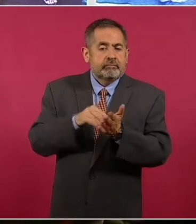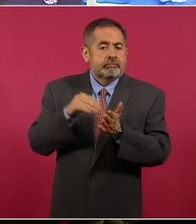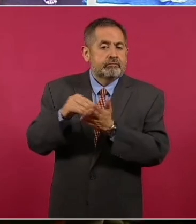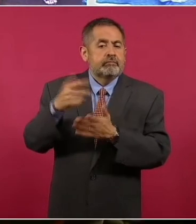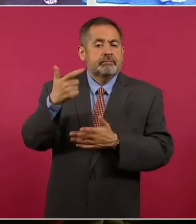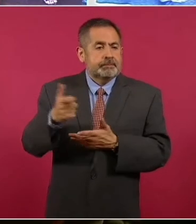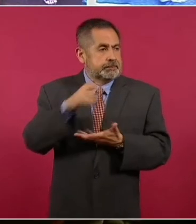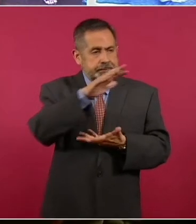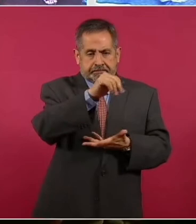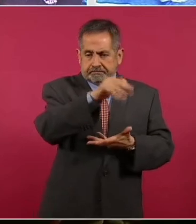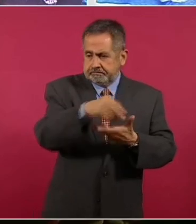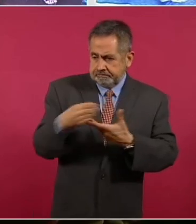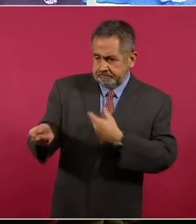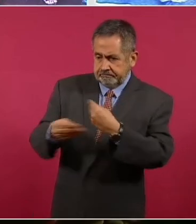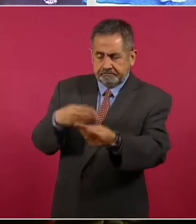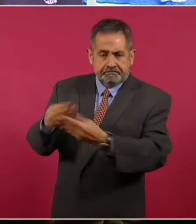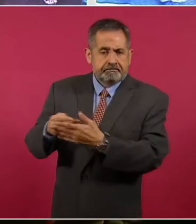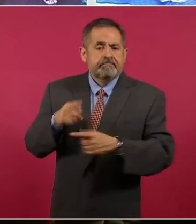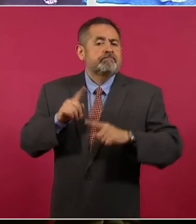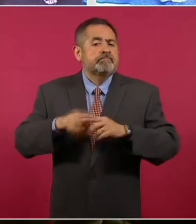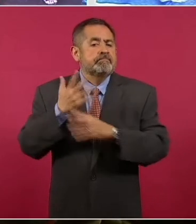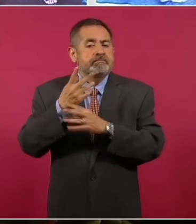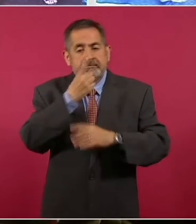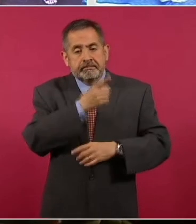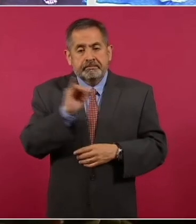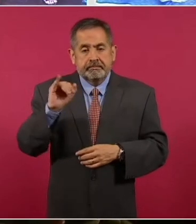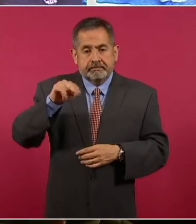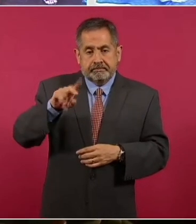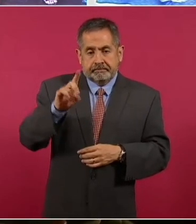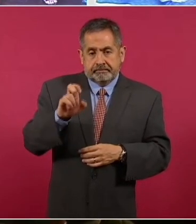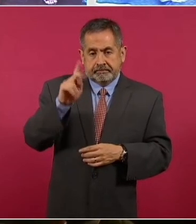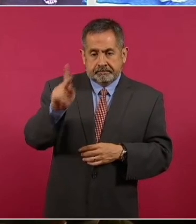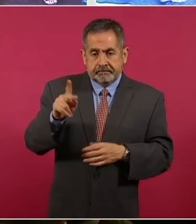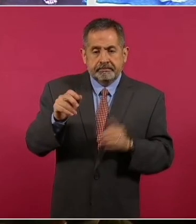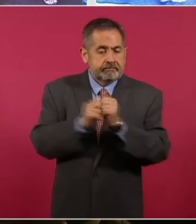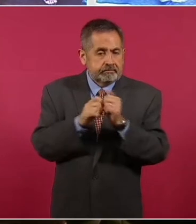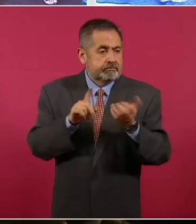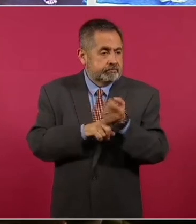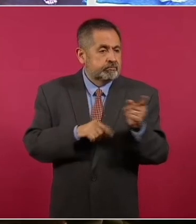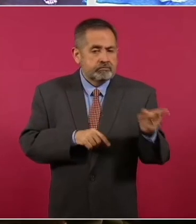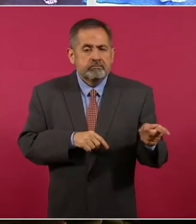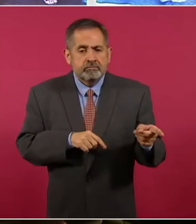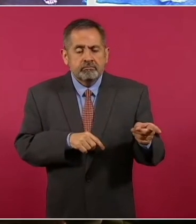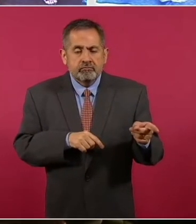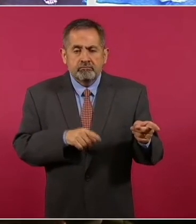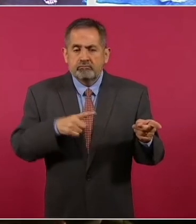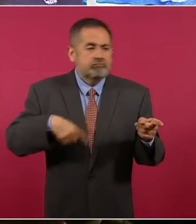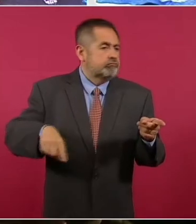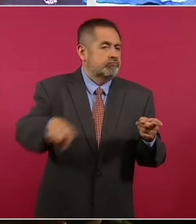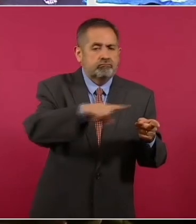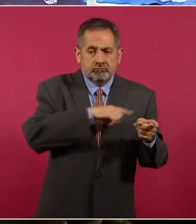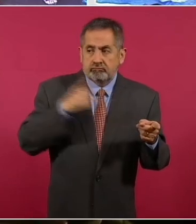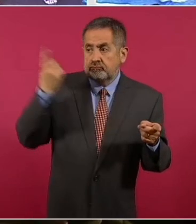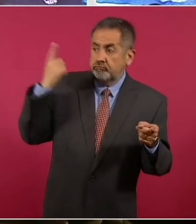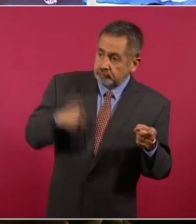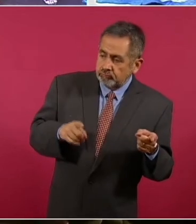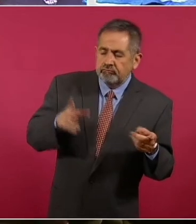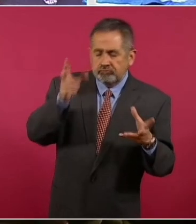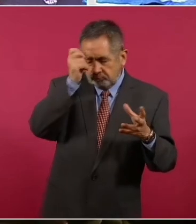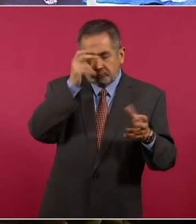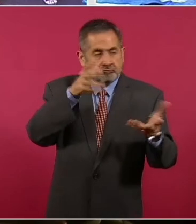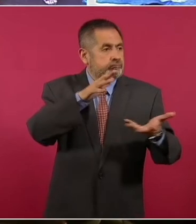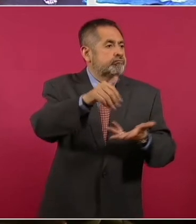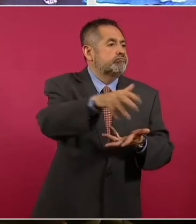son datos del INDEP y con la colaboración de todos los que por su instrucción estamos en la